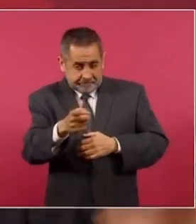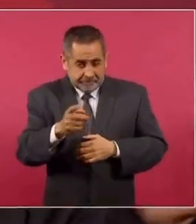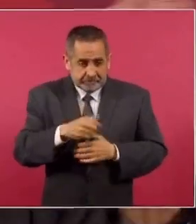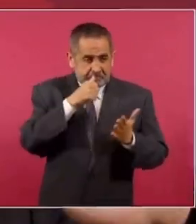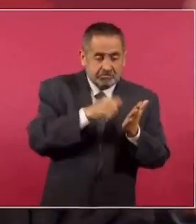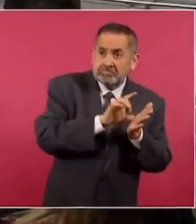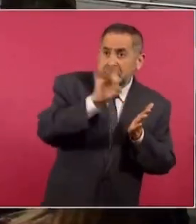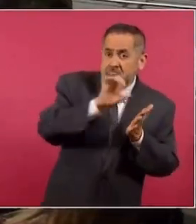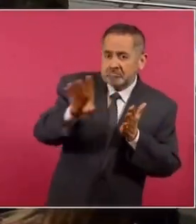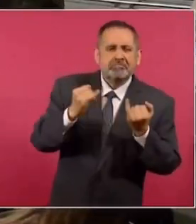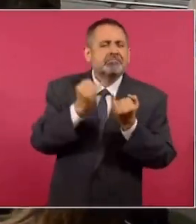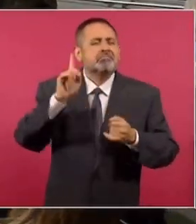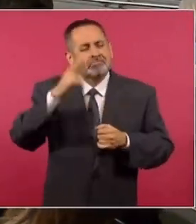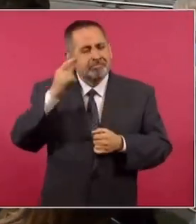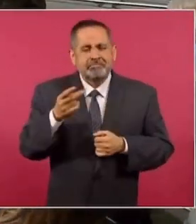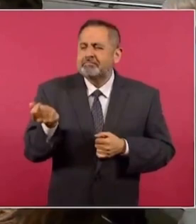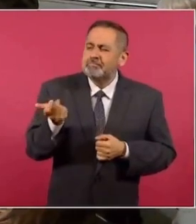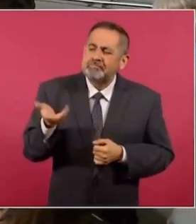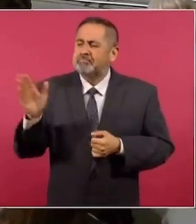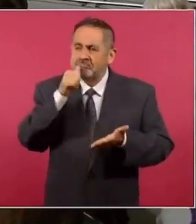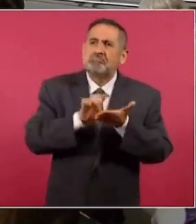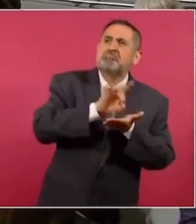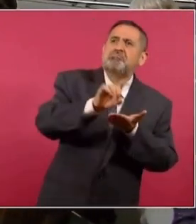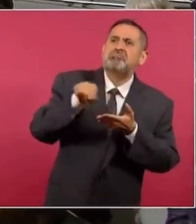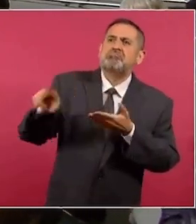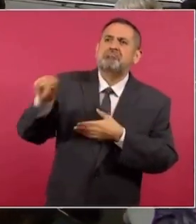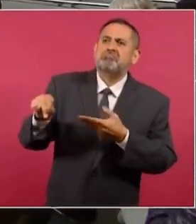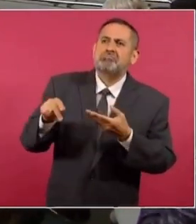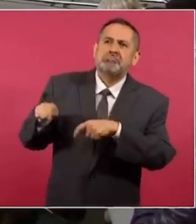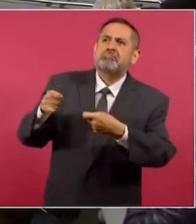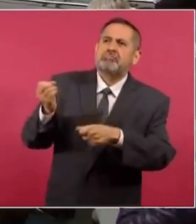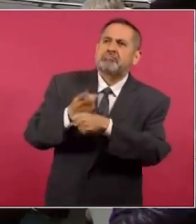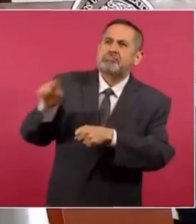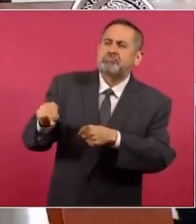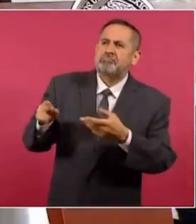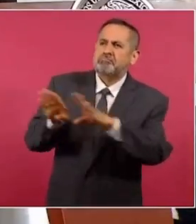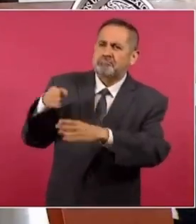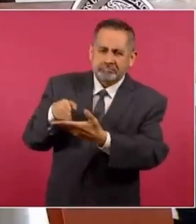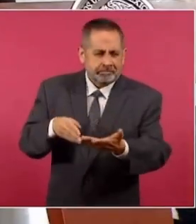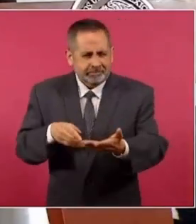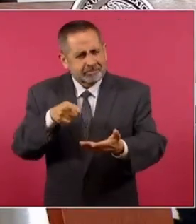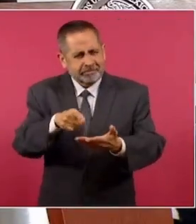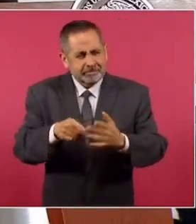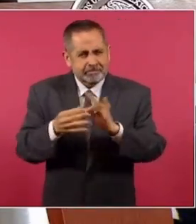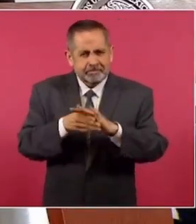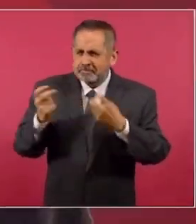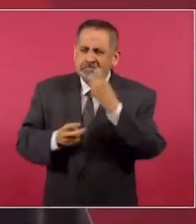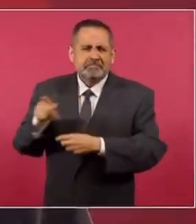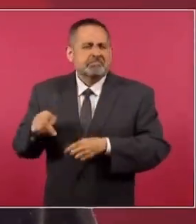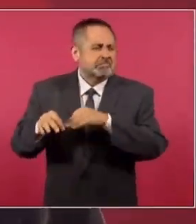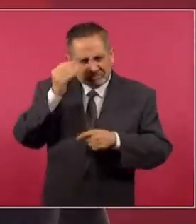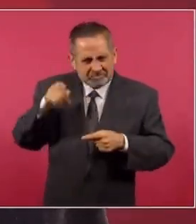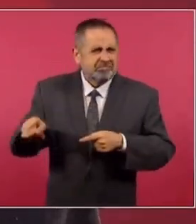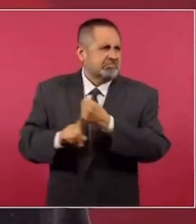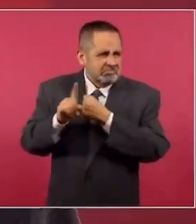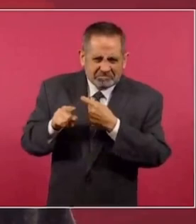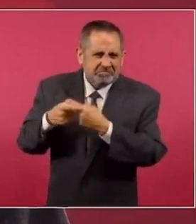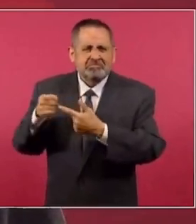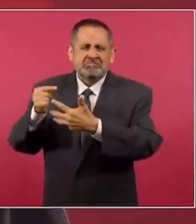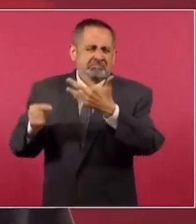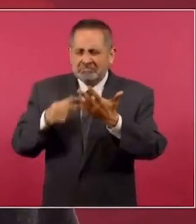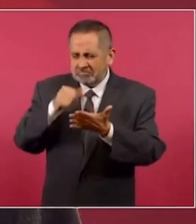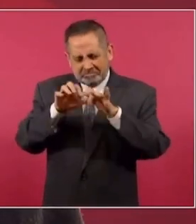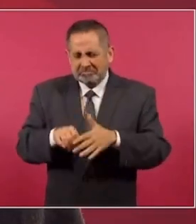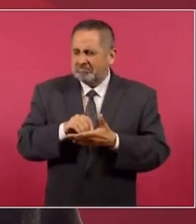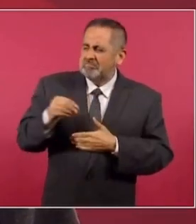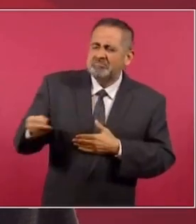que mandaban cartas, como cuando despiden a trabajadores para desinformar sobre la conducta del trabajador, de que son trabajadores muy conflictivos y